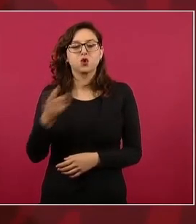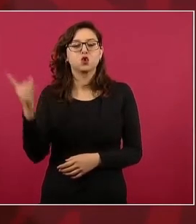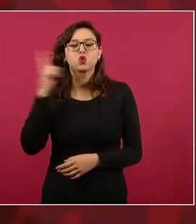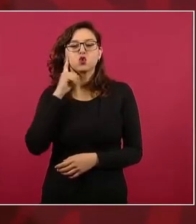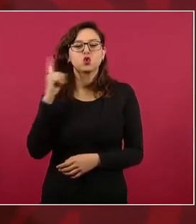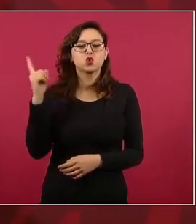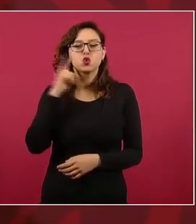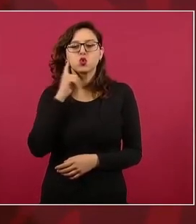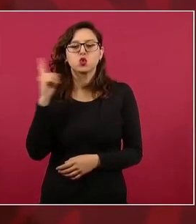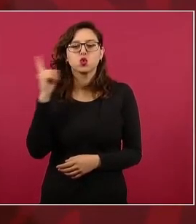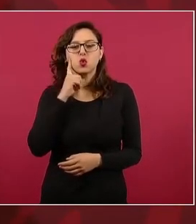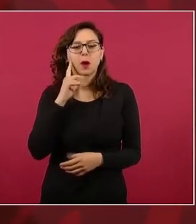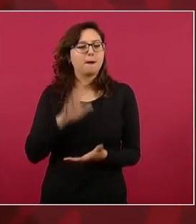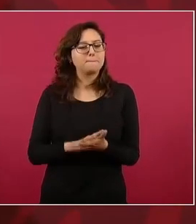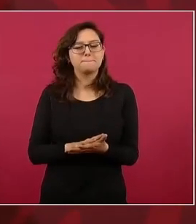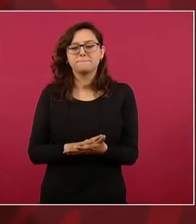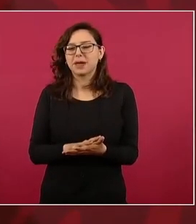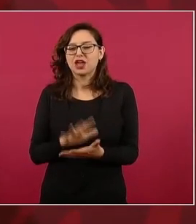en el mundo